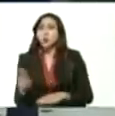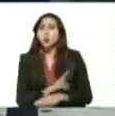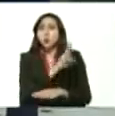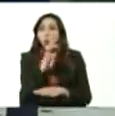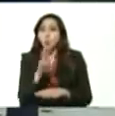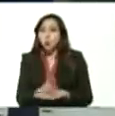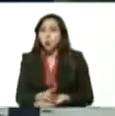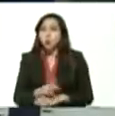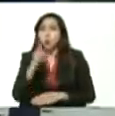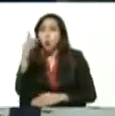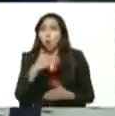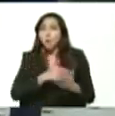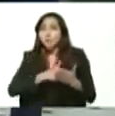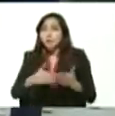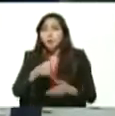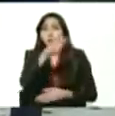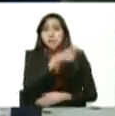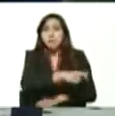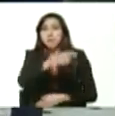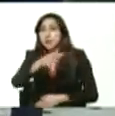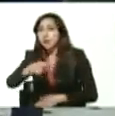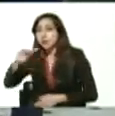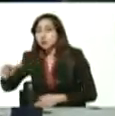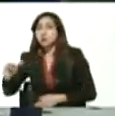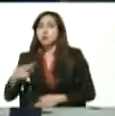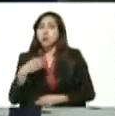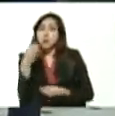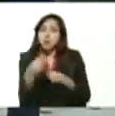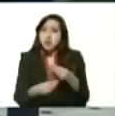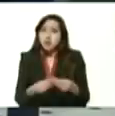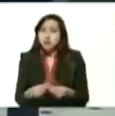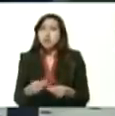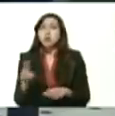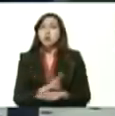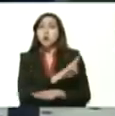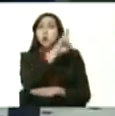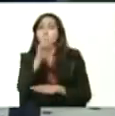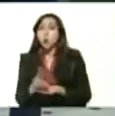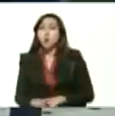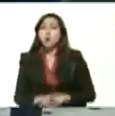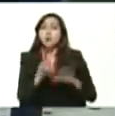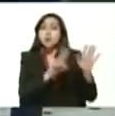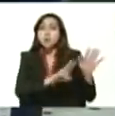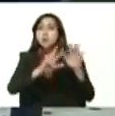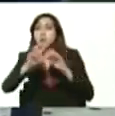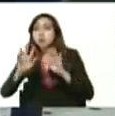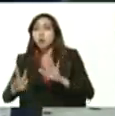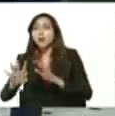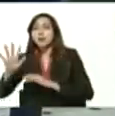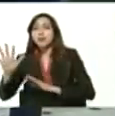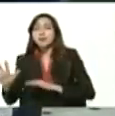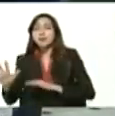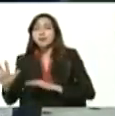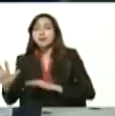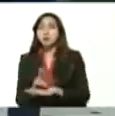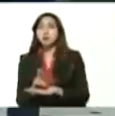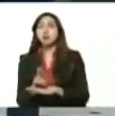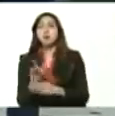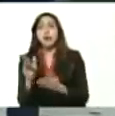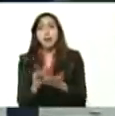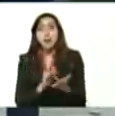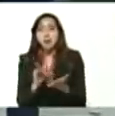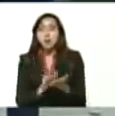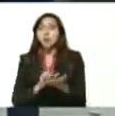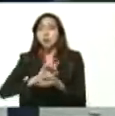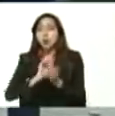más de un millón doscientas mil personas, de las cuales setecientas noventa y cinco están en una moneda de